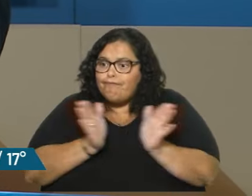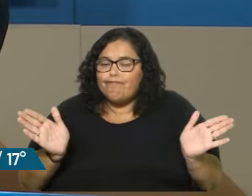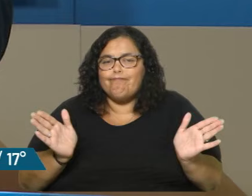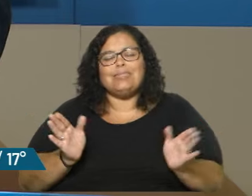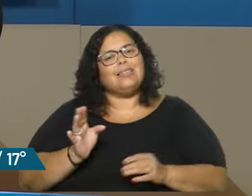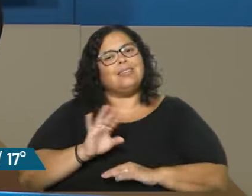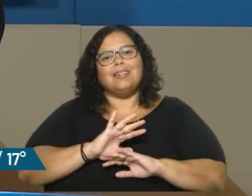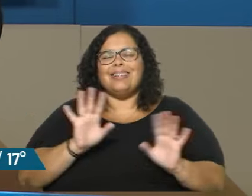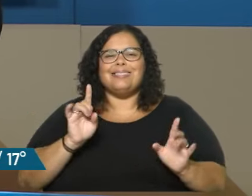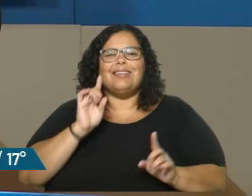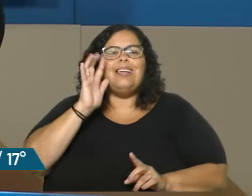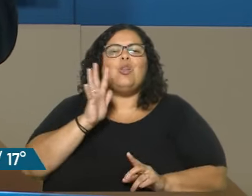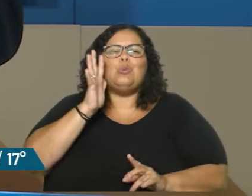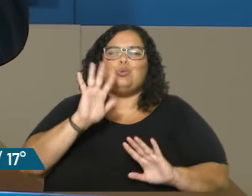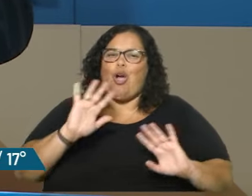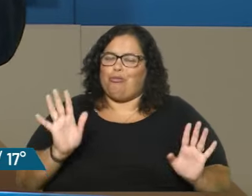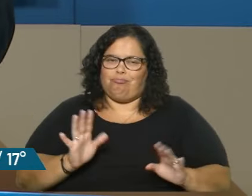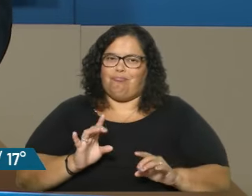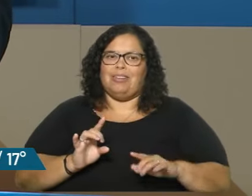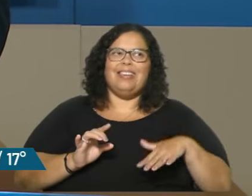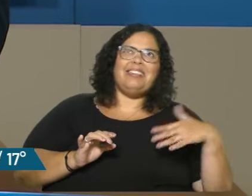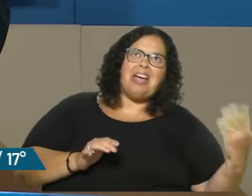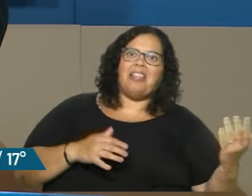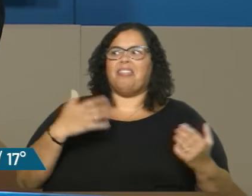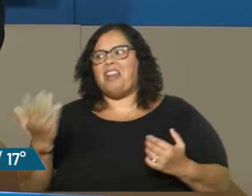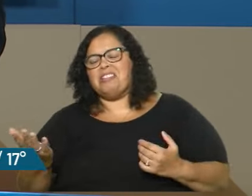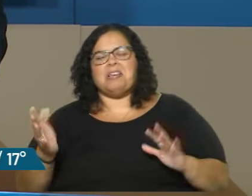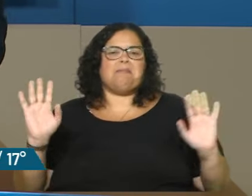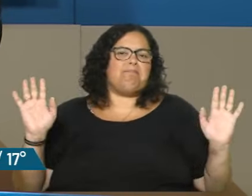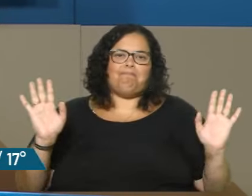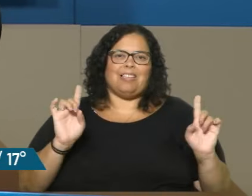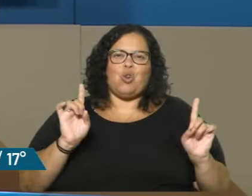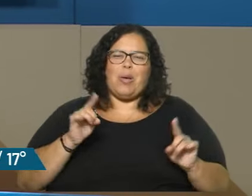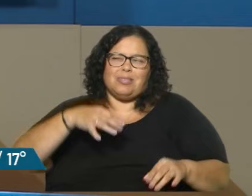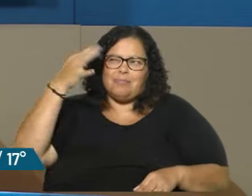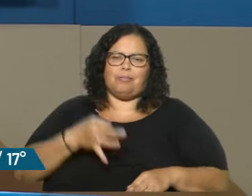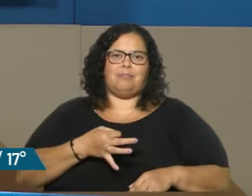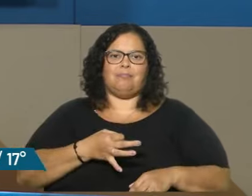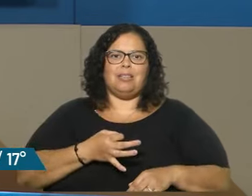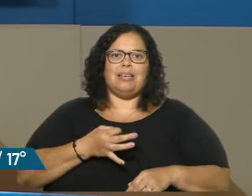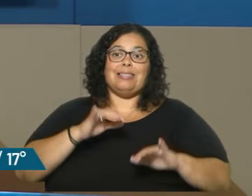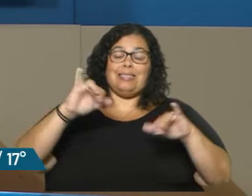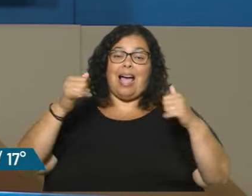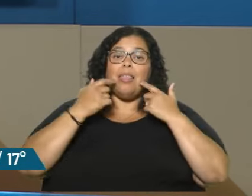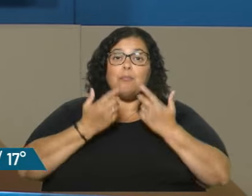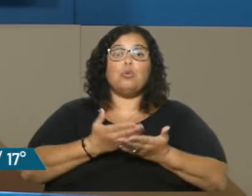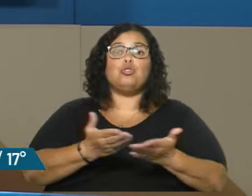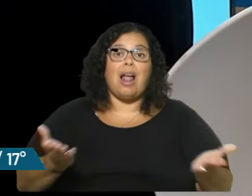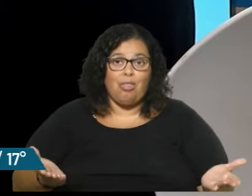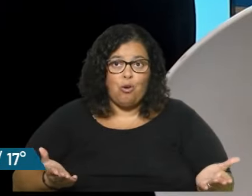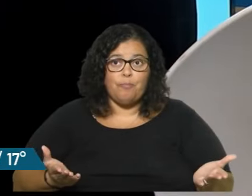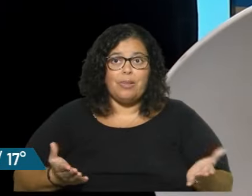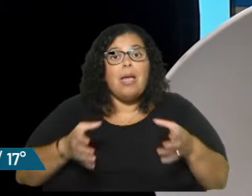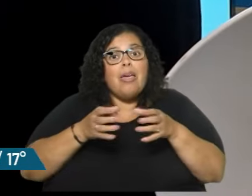artefacto ilusorio, es algo ficticio. Derecha, izquierda, lo han demostrado en la pandemia. ¿Cómo se define entonces su partido?